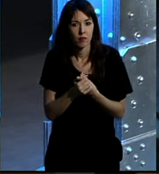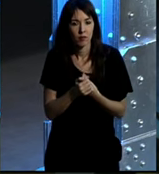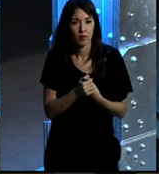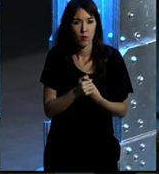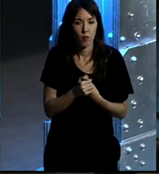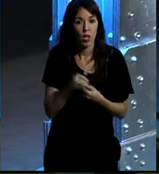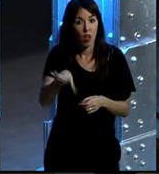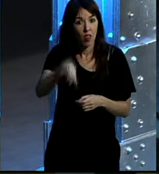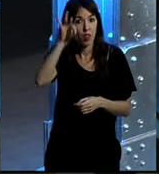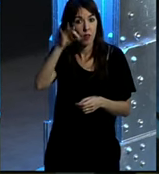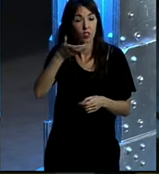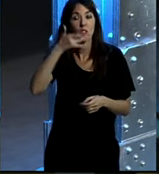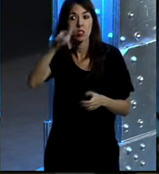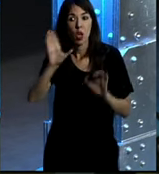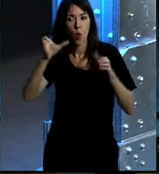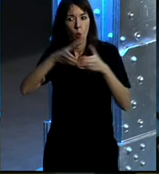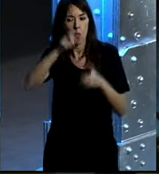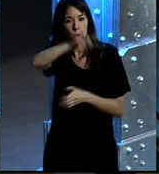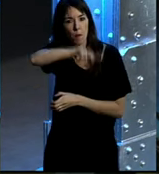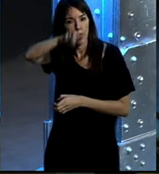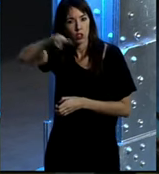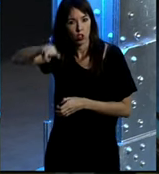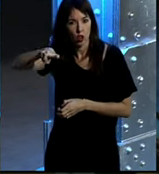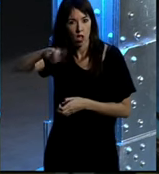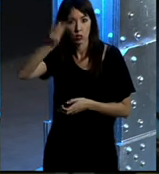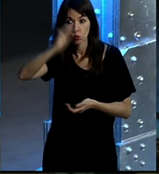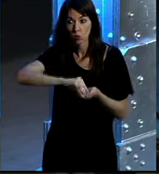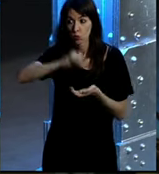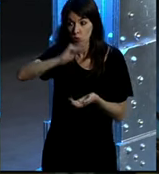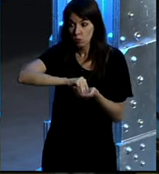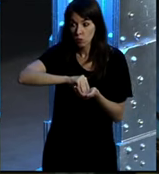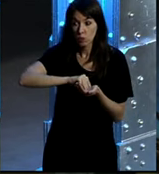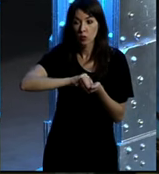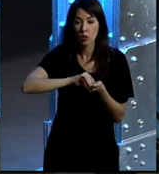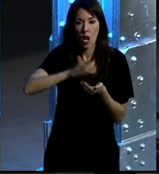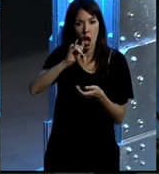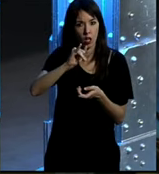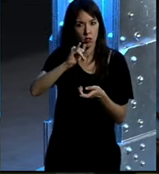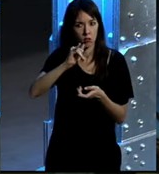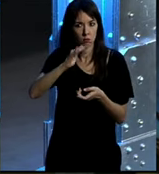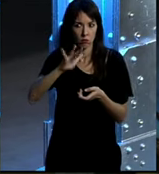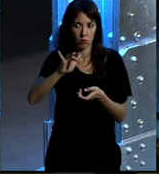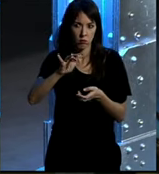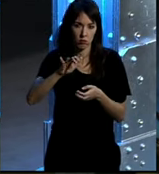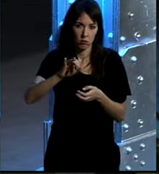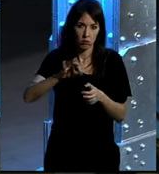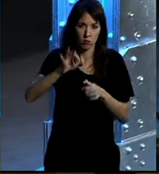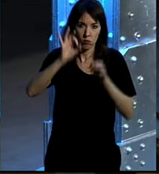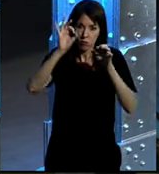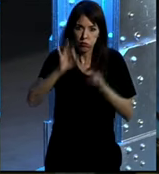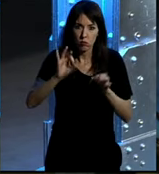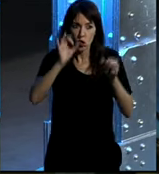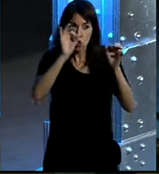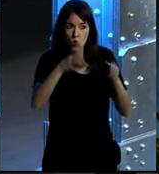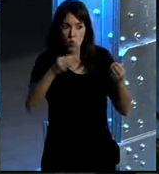decisiones que toman grupos de individuos en muchas ocasiones tienen un grado de acierto igual o